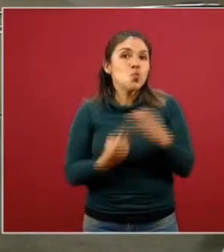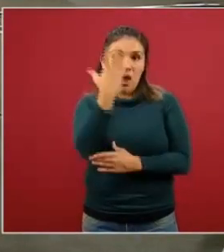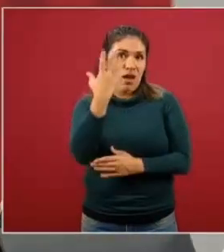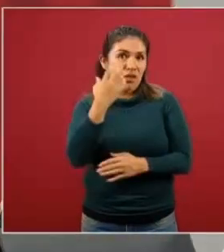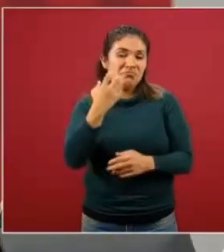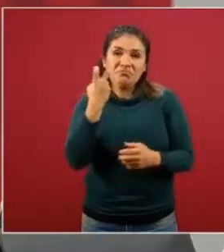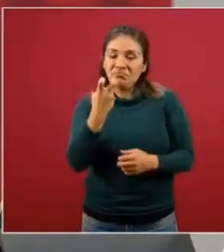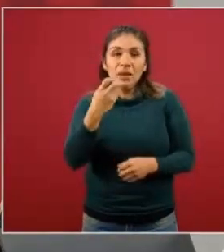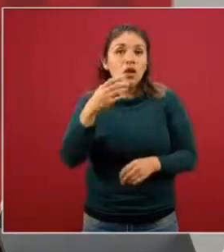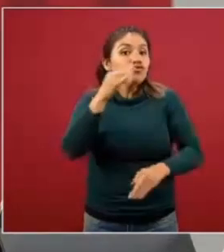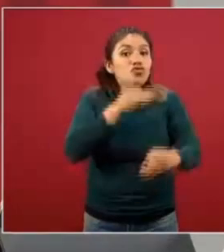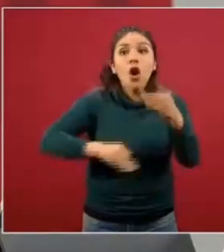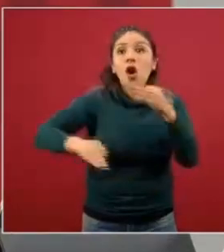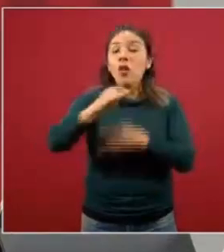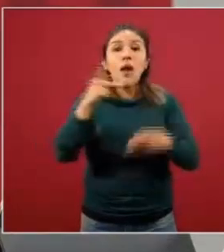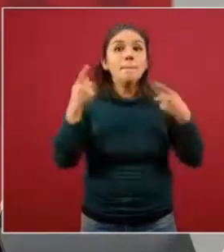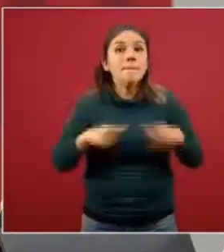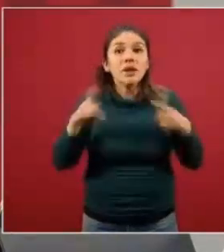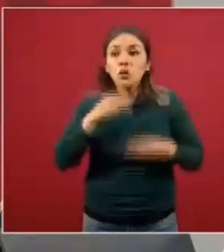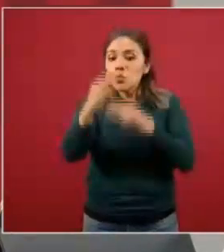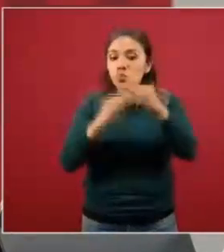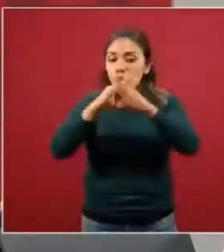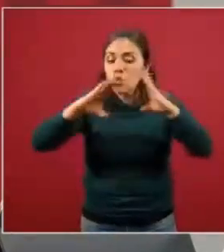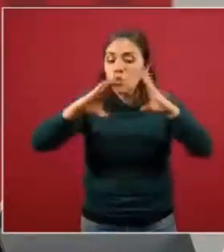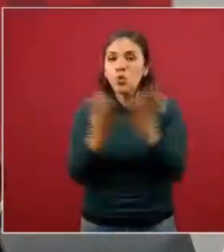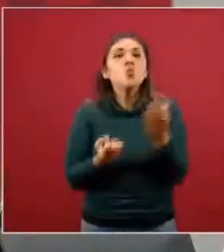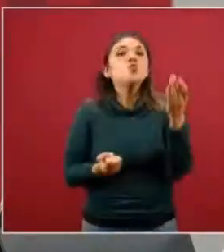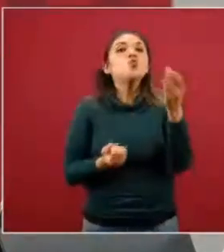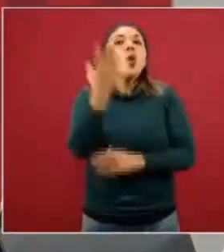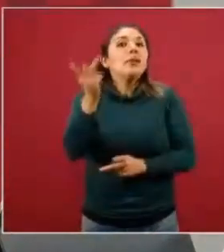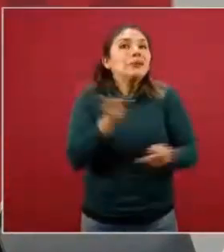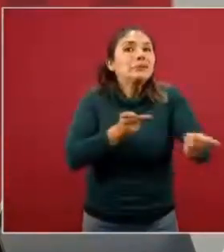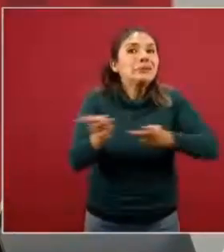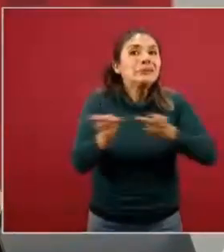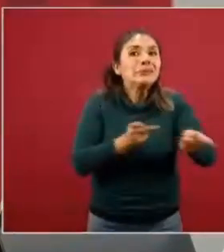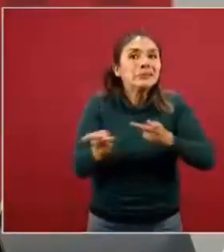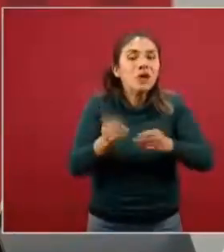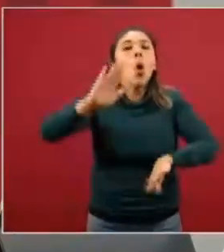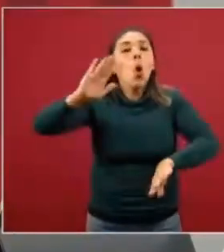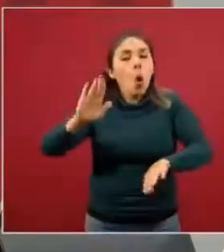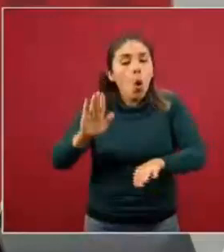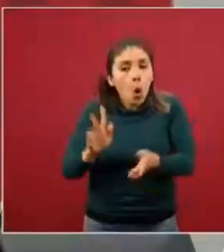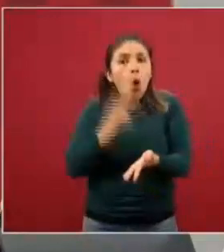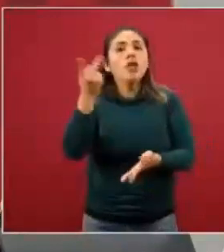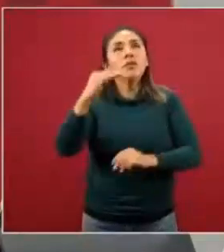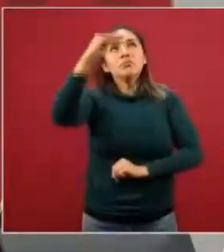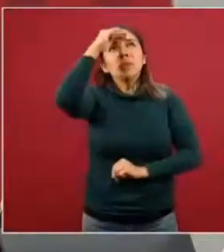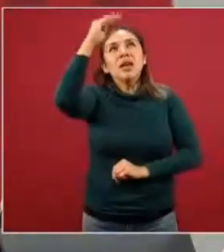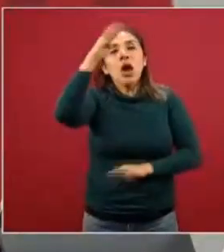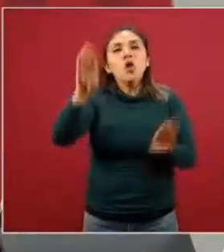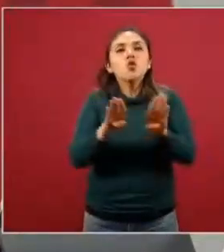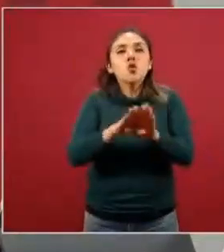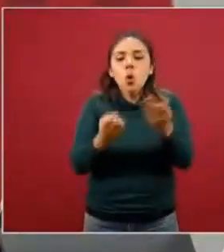que nos impone a todo el mundo un reto nuevo que consiste en replantear la nueva normalidad.